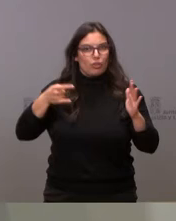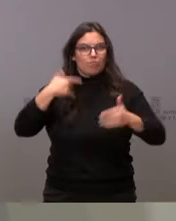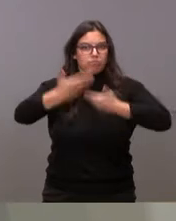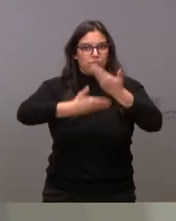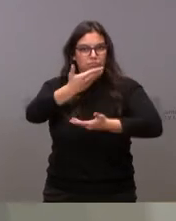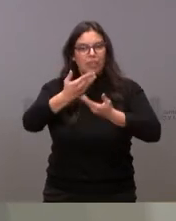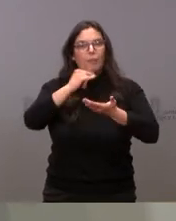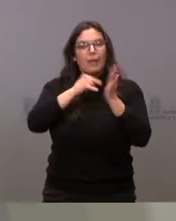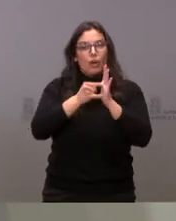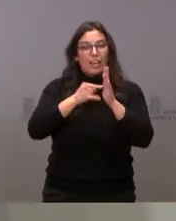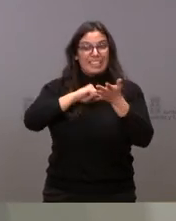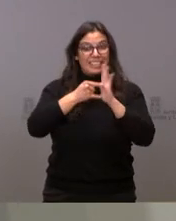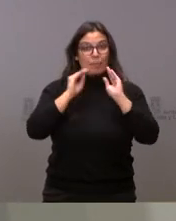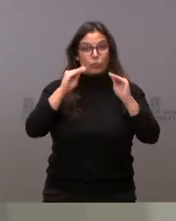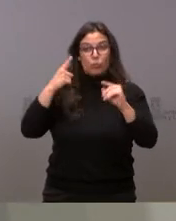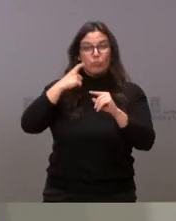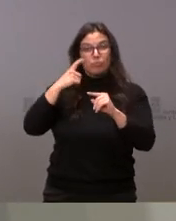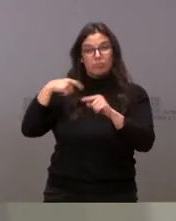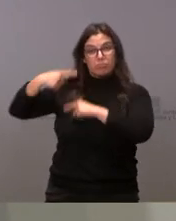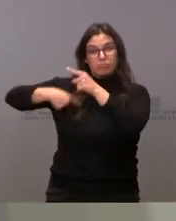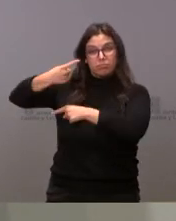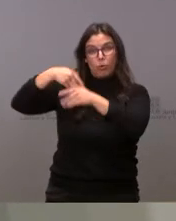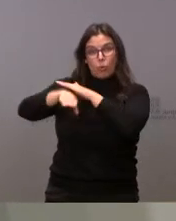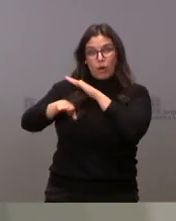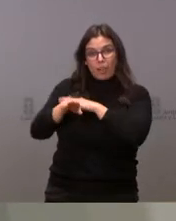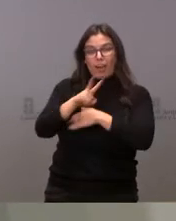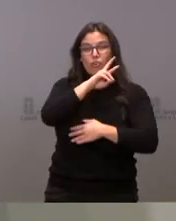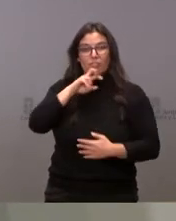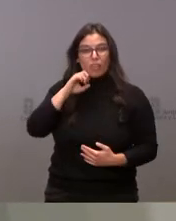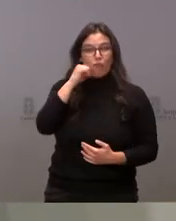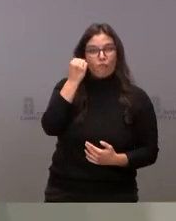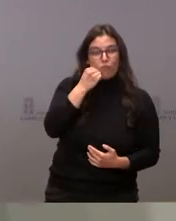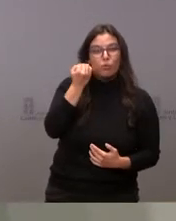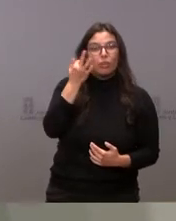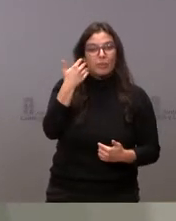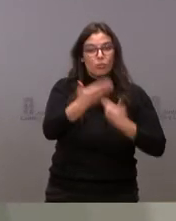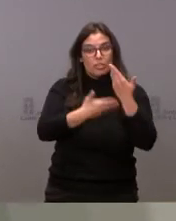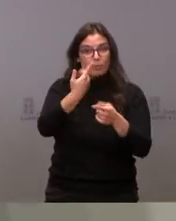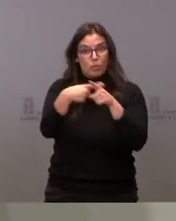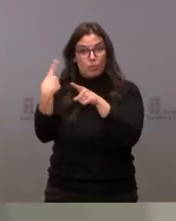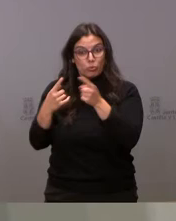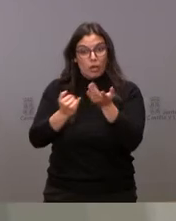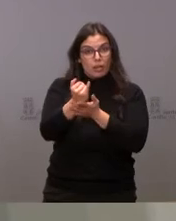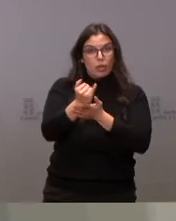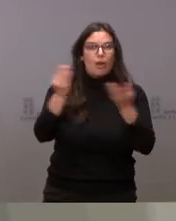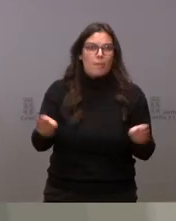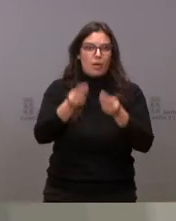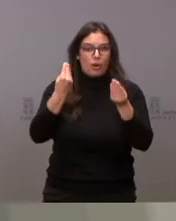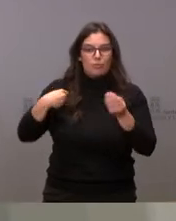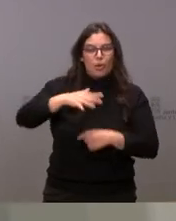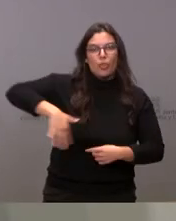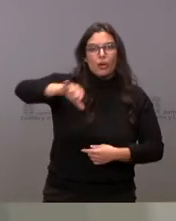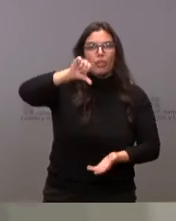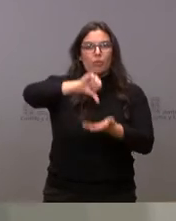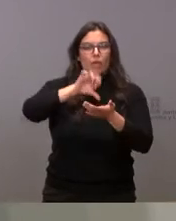los sistemas tradicionales de almacenamiento del grano, la preservación de las frutas y el procesamiento de los productos agrícolas en los alrededores de la